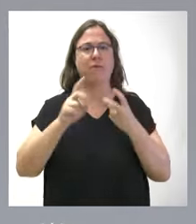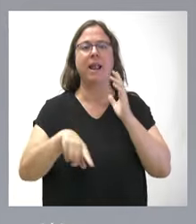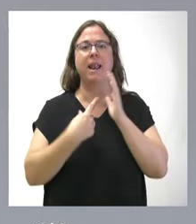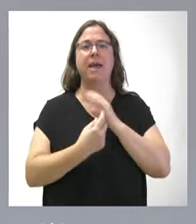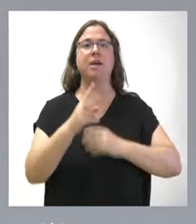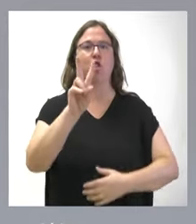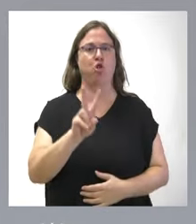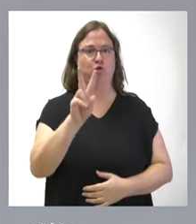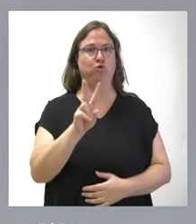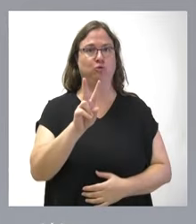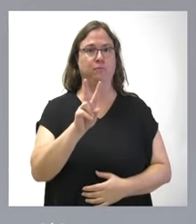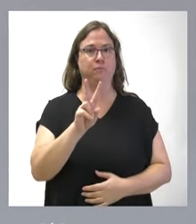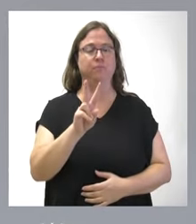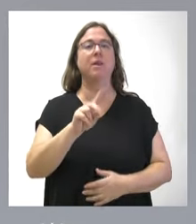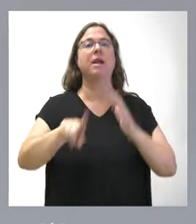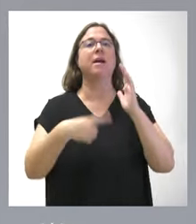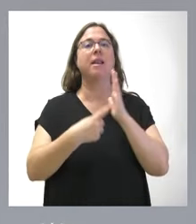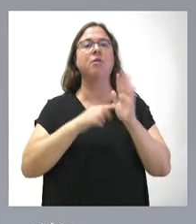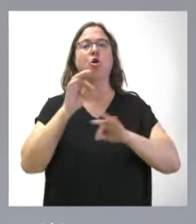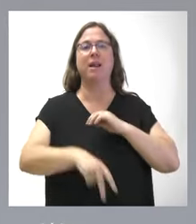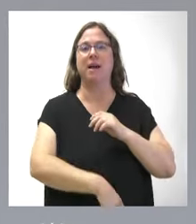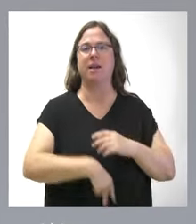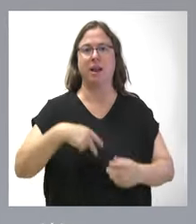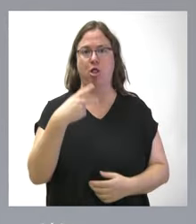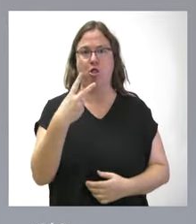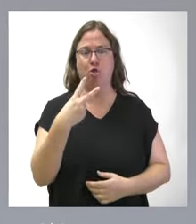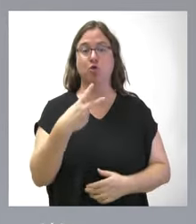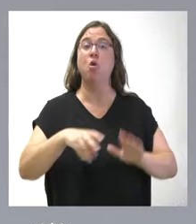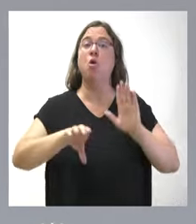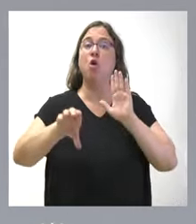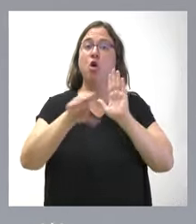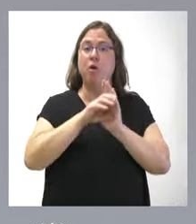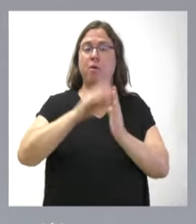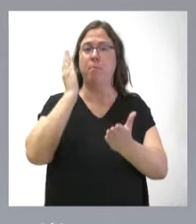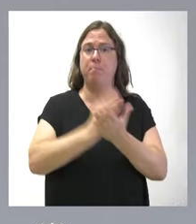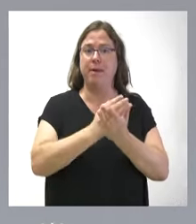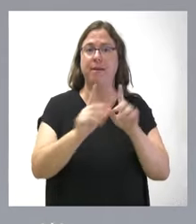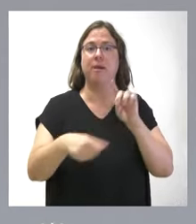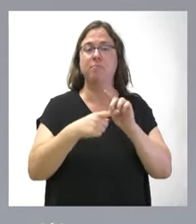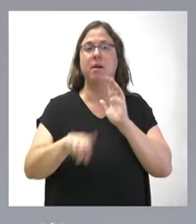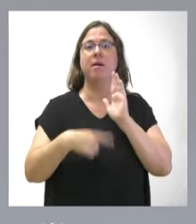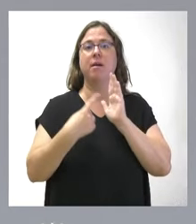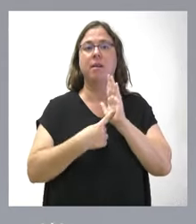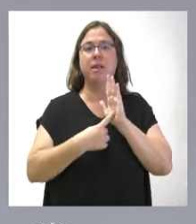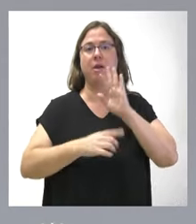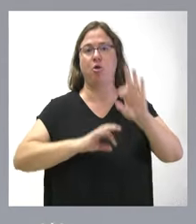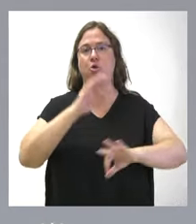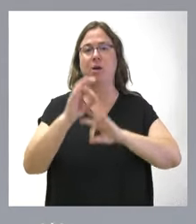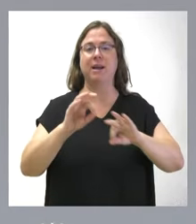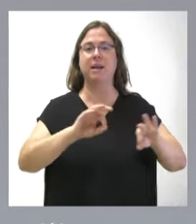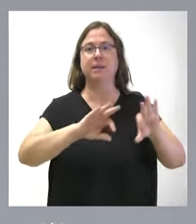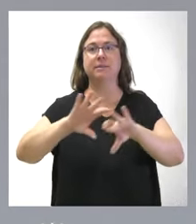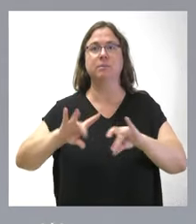generales, dos leyes orgánicas generales, el Código Penal y la ley orgánica del Tribunal de Cuentas.